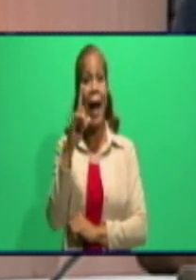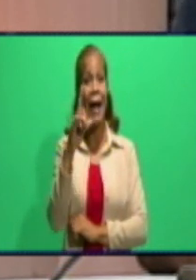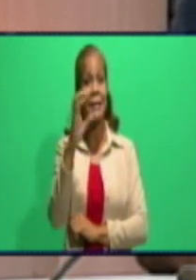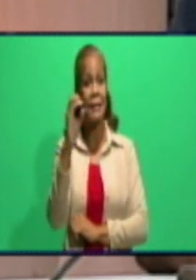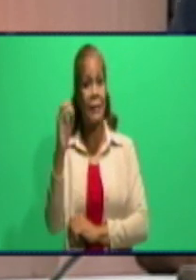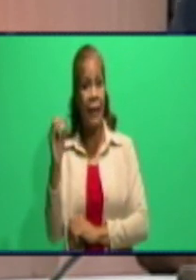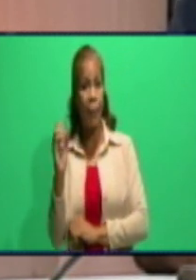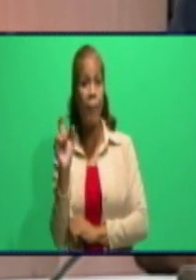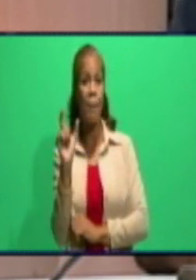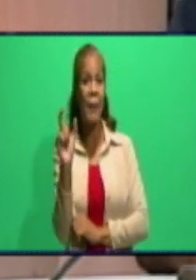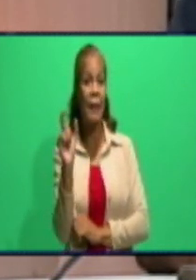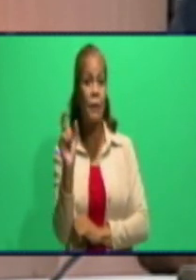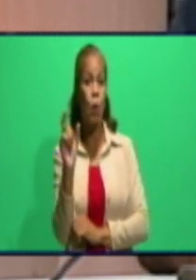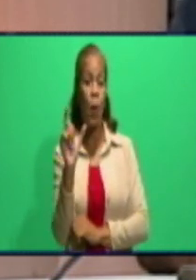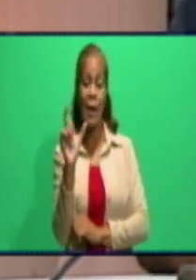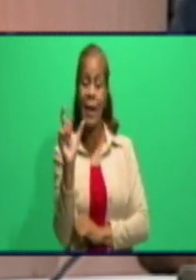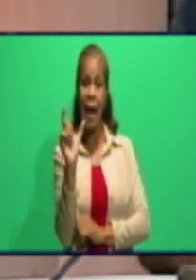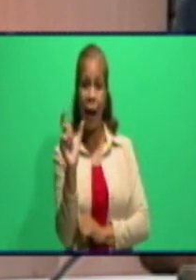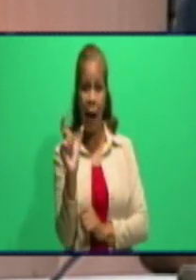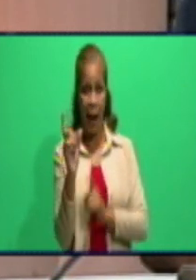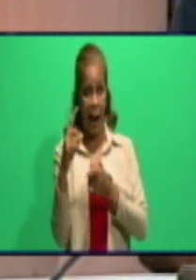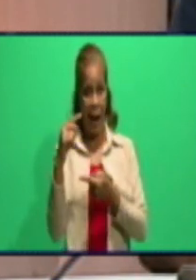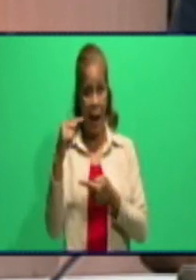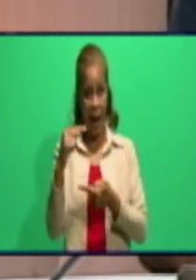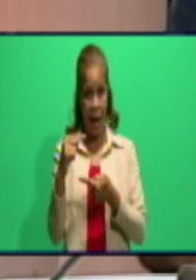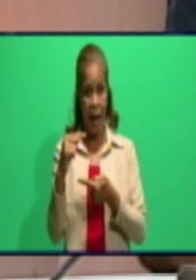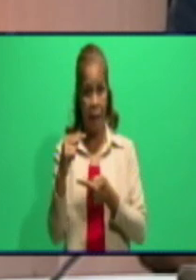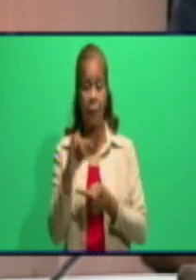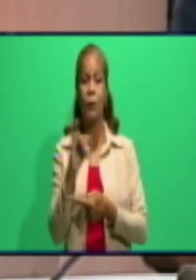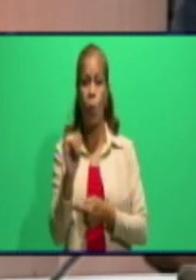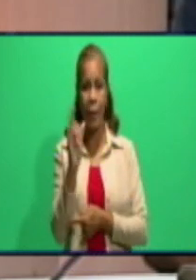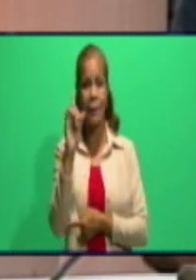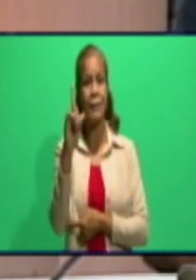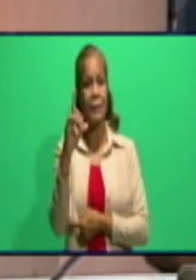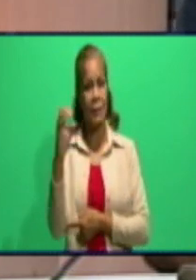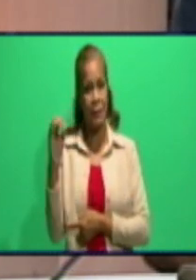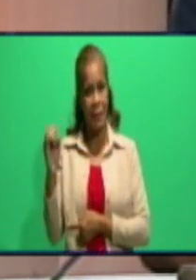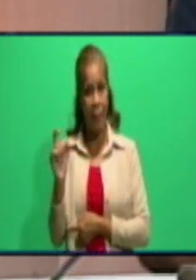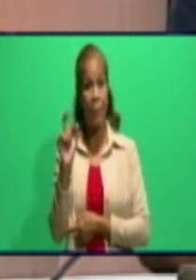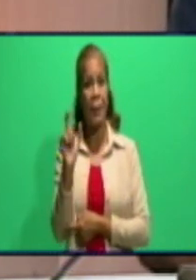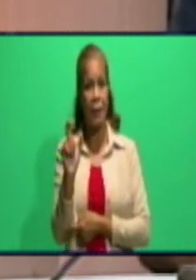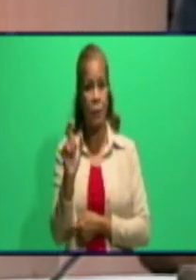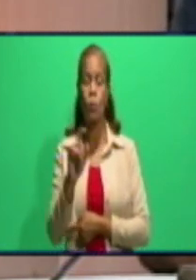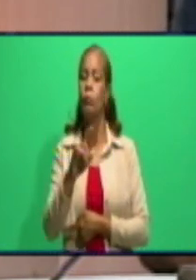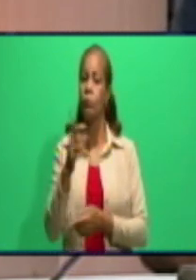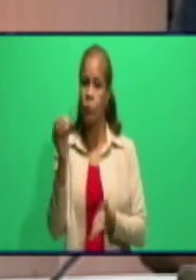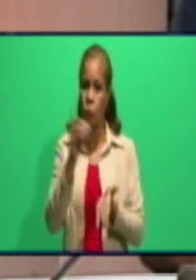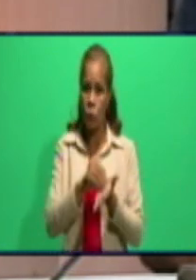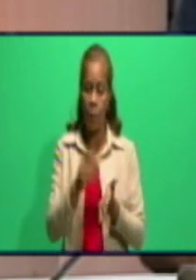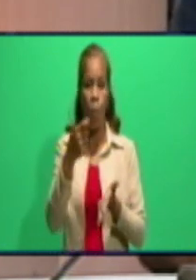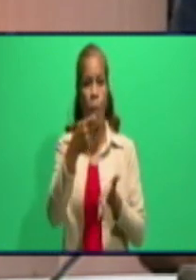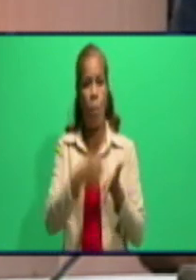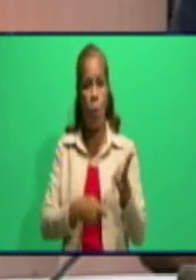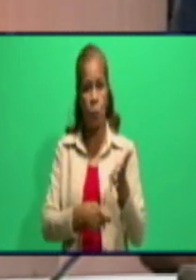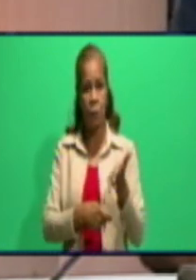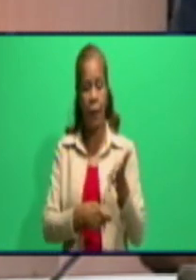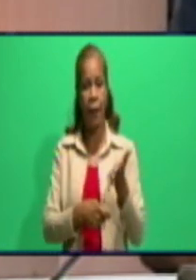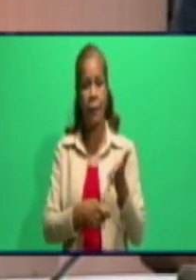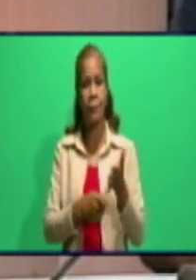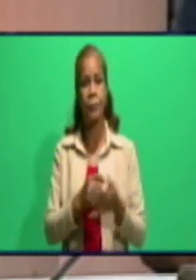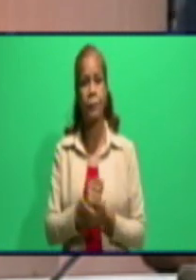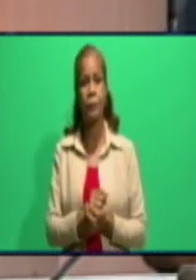caja, 100 pesos, es un precio especulativo, aplicamos multa y además, es la indicación que tienen todos nuestros inspectores, aplicamos una multa